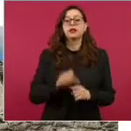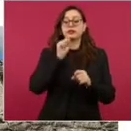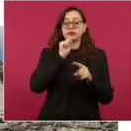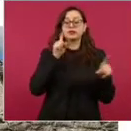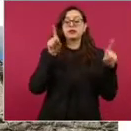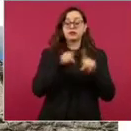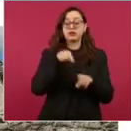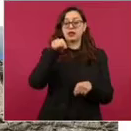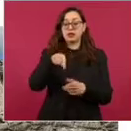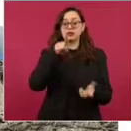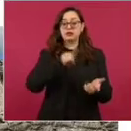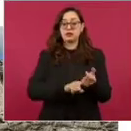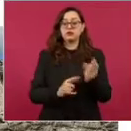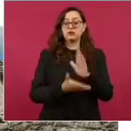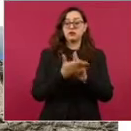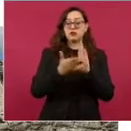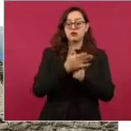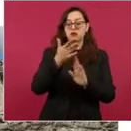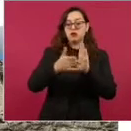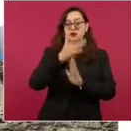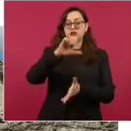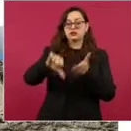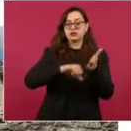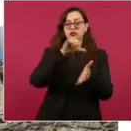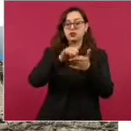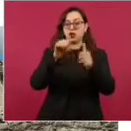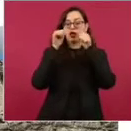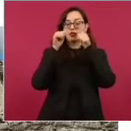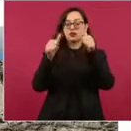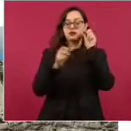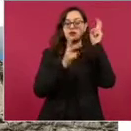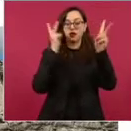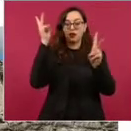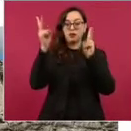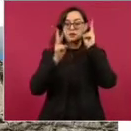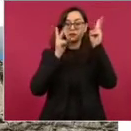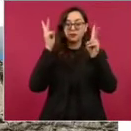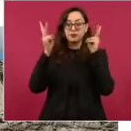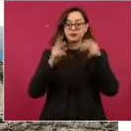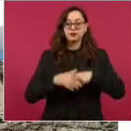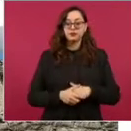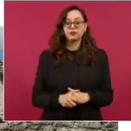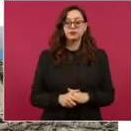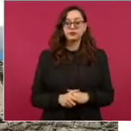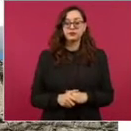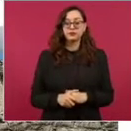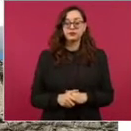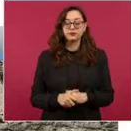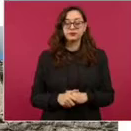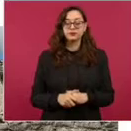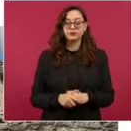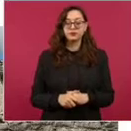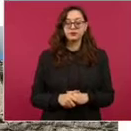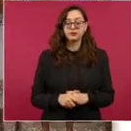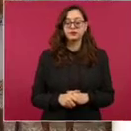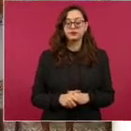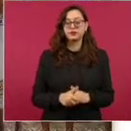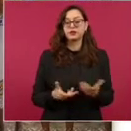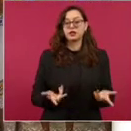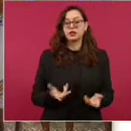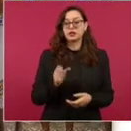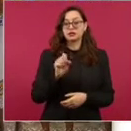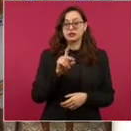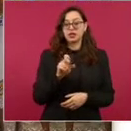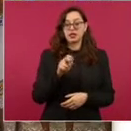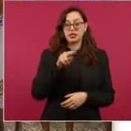centros de atención a visitantes. Como parte del trabajo integral de las obras de Palenque, la Secretaría de la